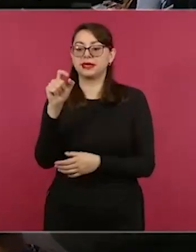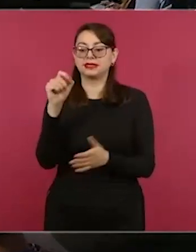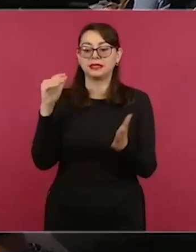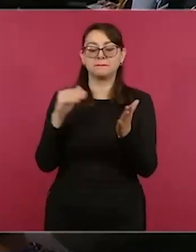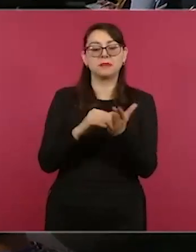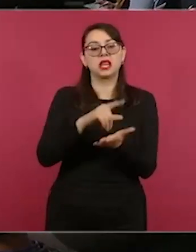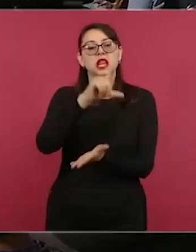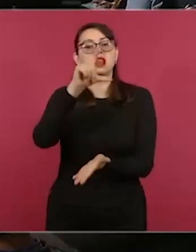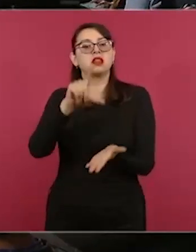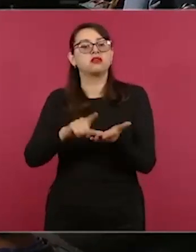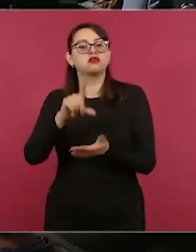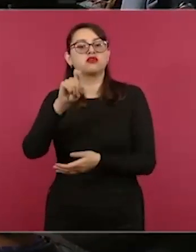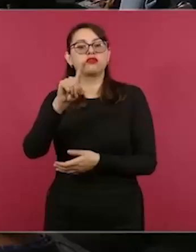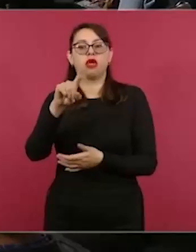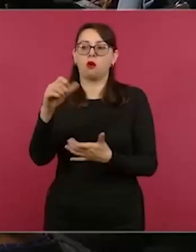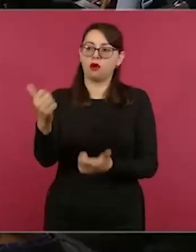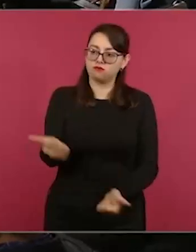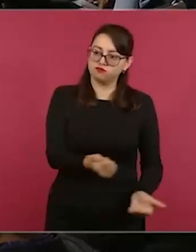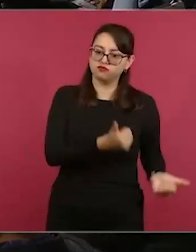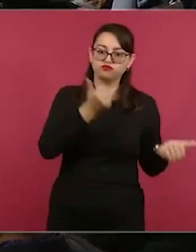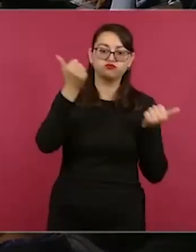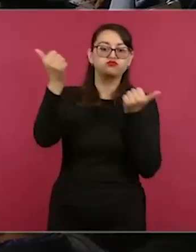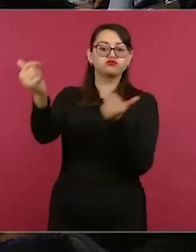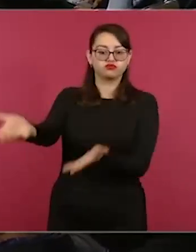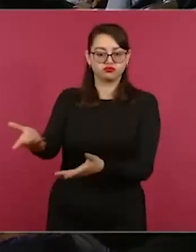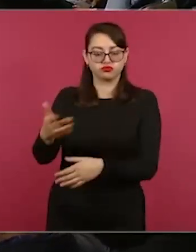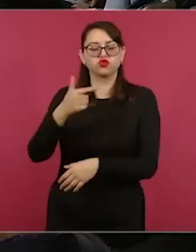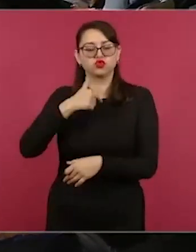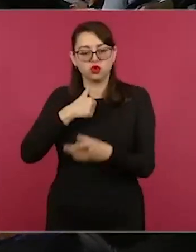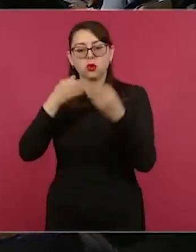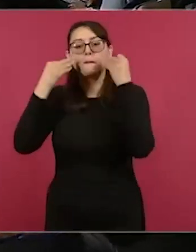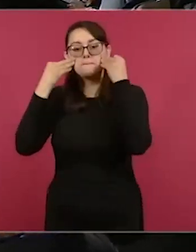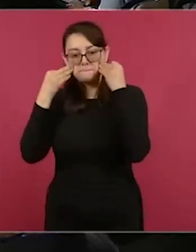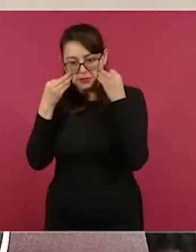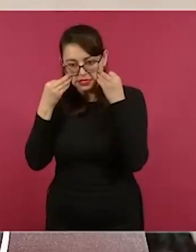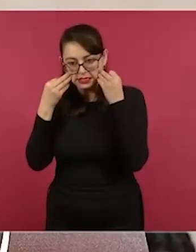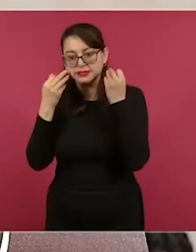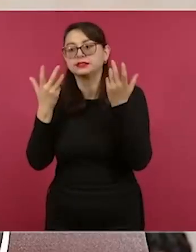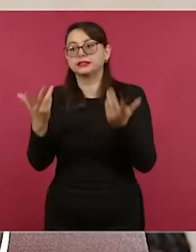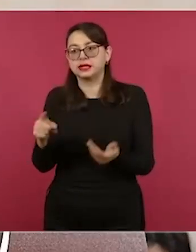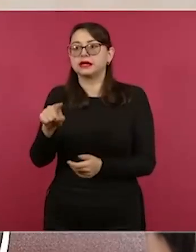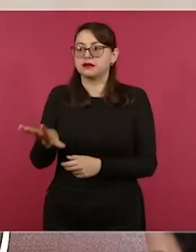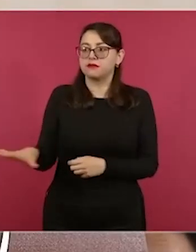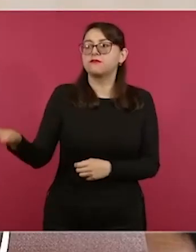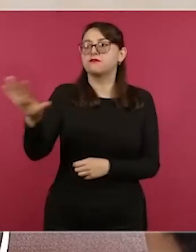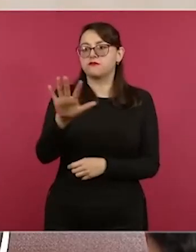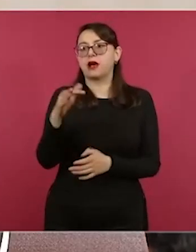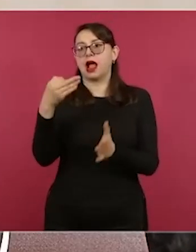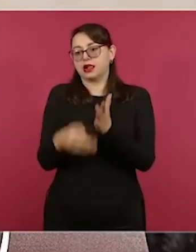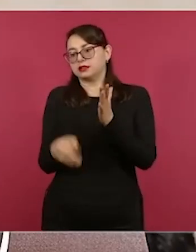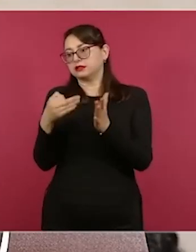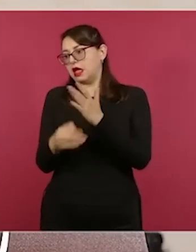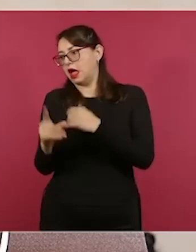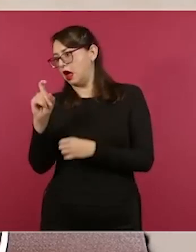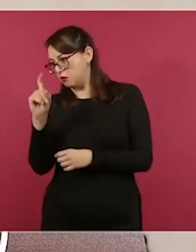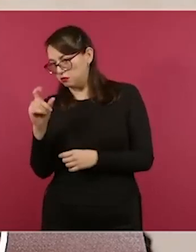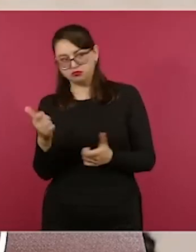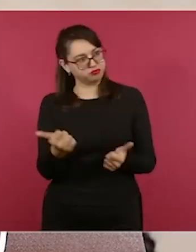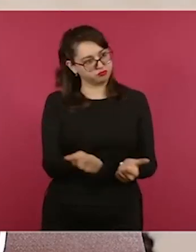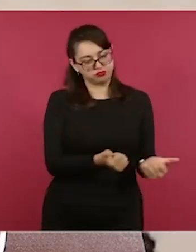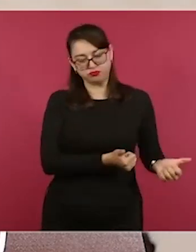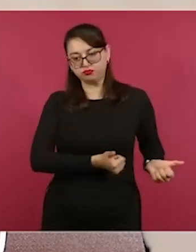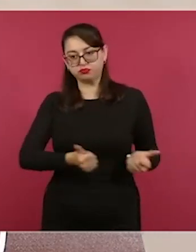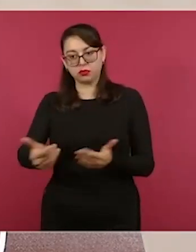entregados ya a estas comunidades y a estas colonias en donde hace falta el agua. Continuamos con los siete